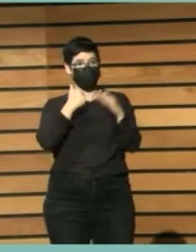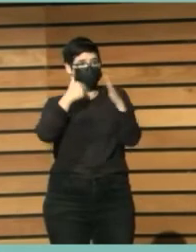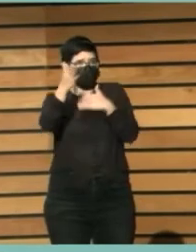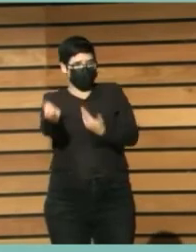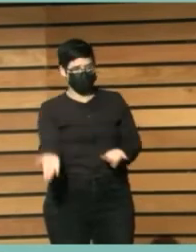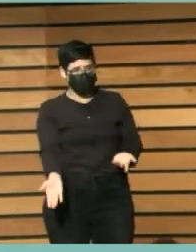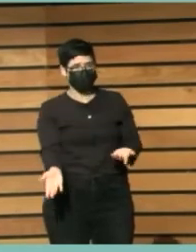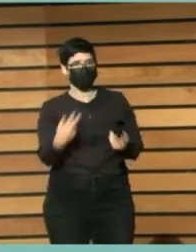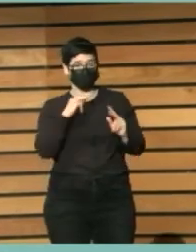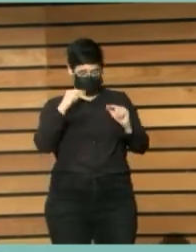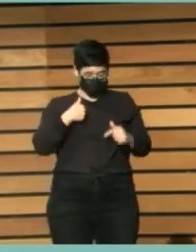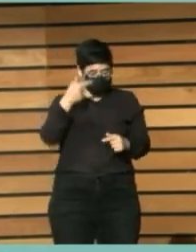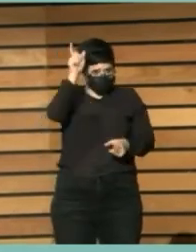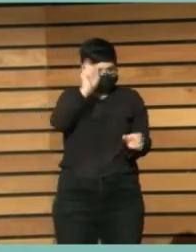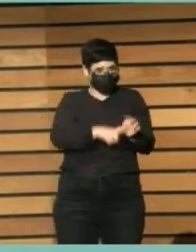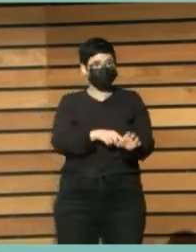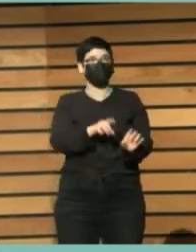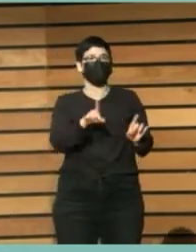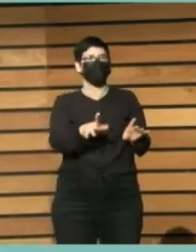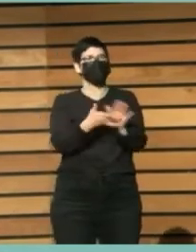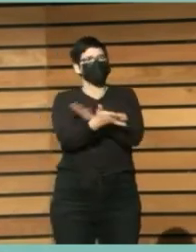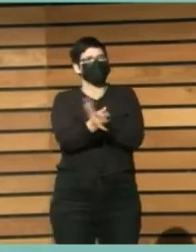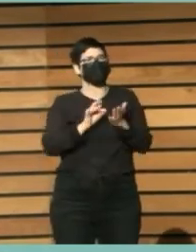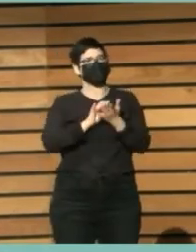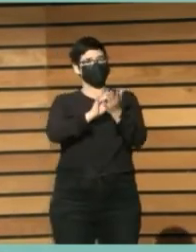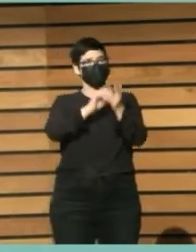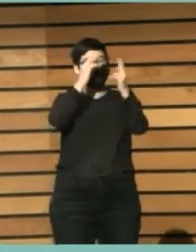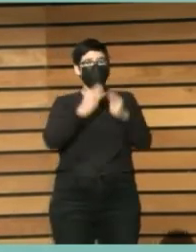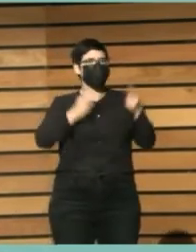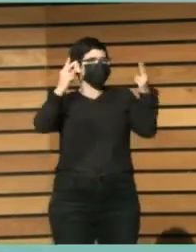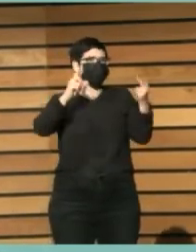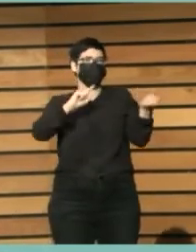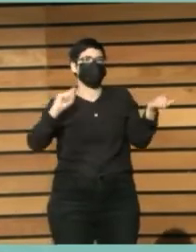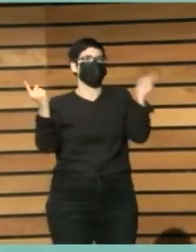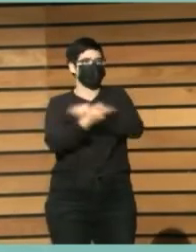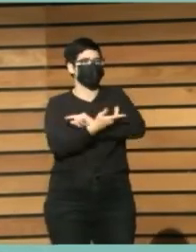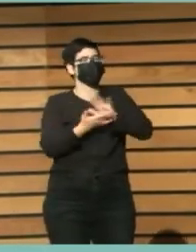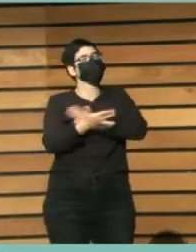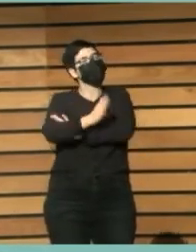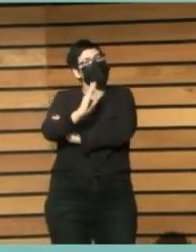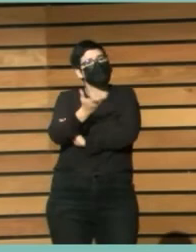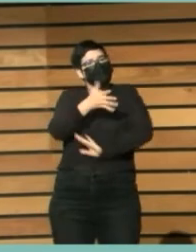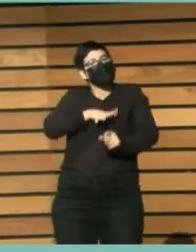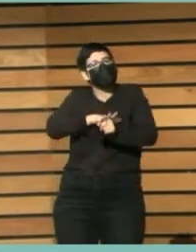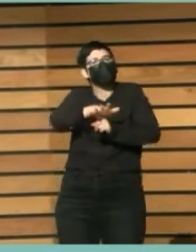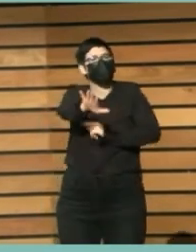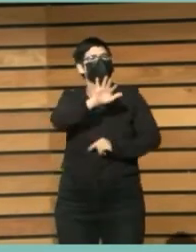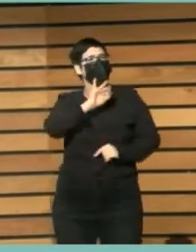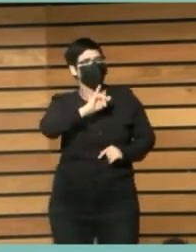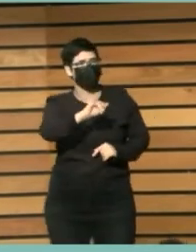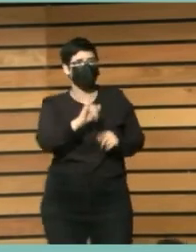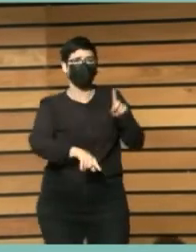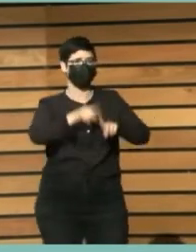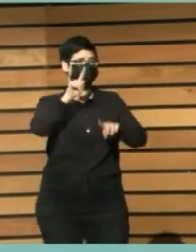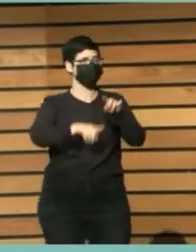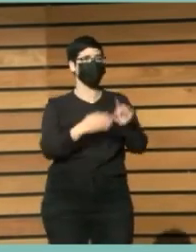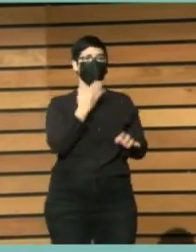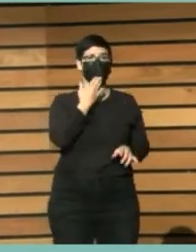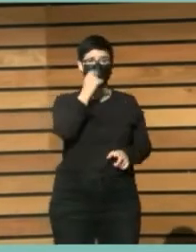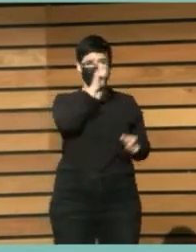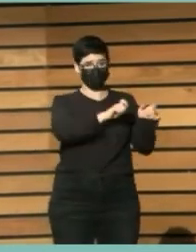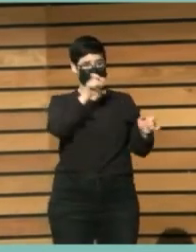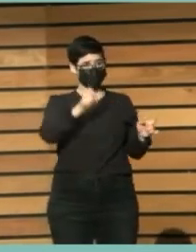Pero eso es verdad que modifica los servicios públicos, ¿no? Y tiene un impacto en los servicios públicos. Y después también nos adaptamos a aquello que